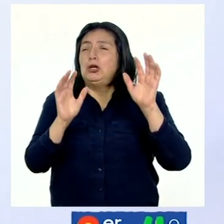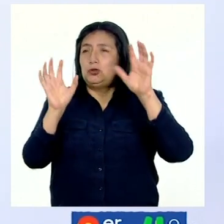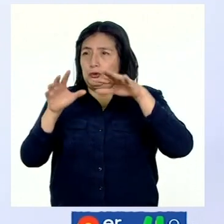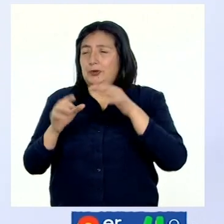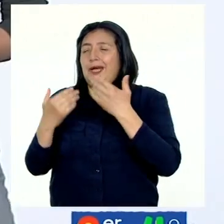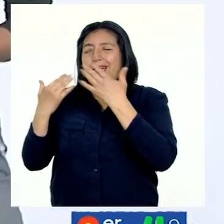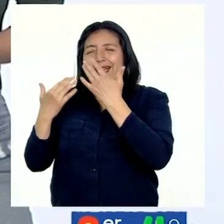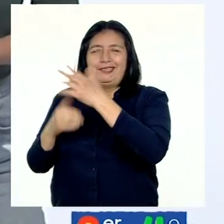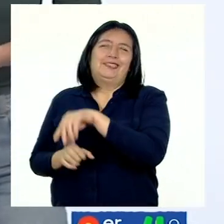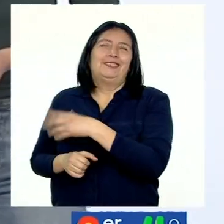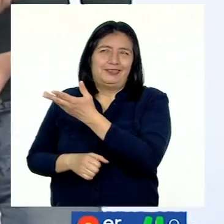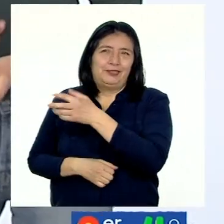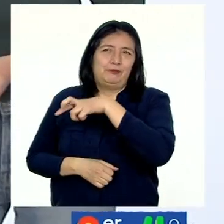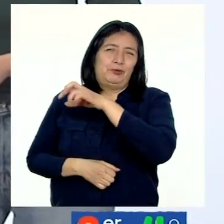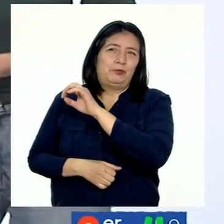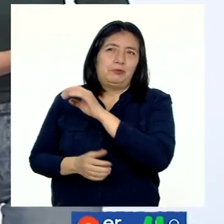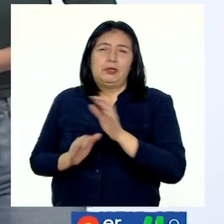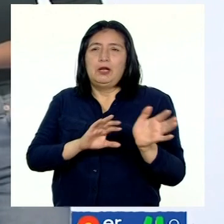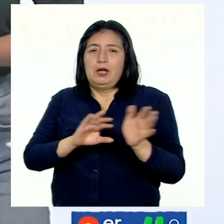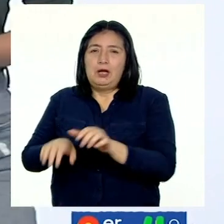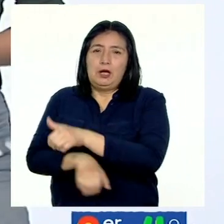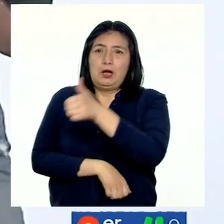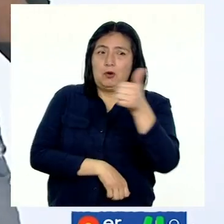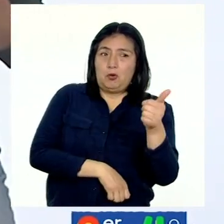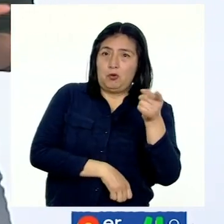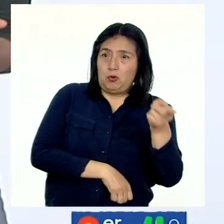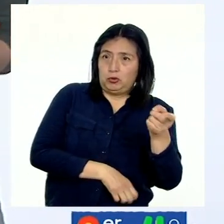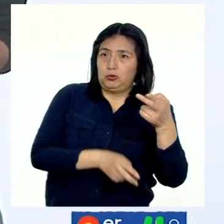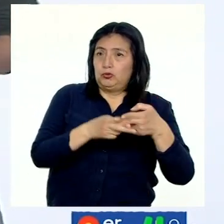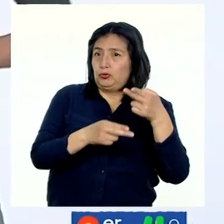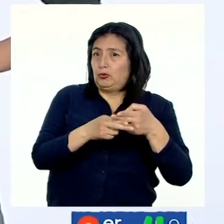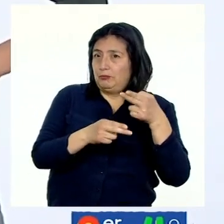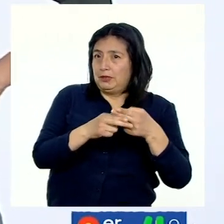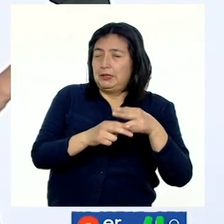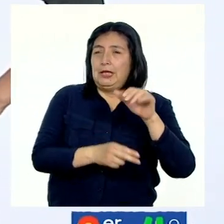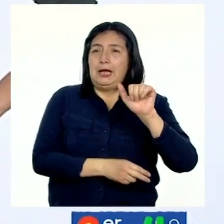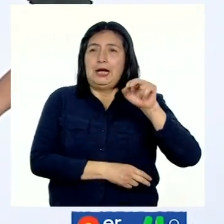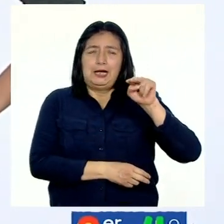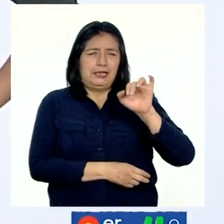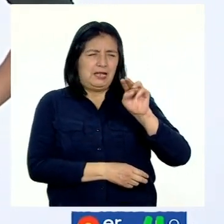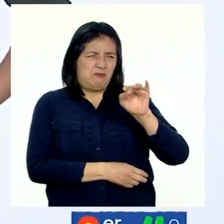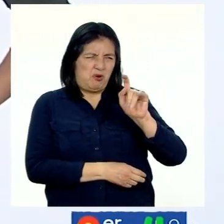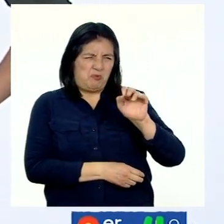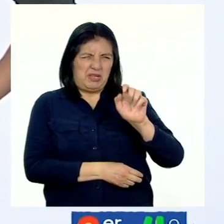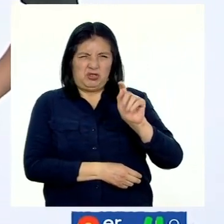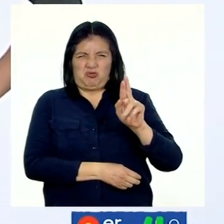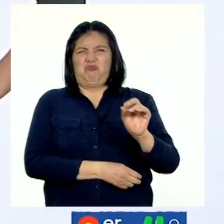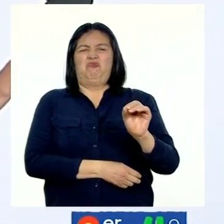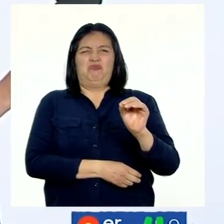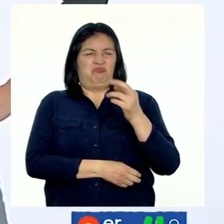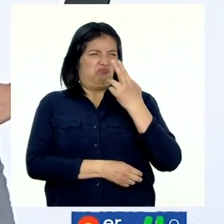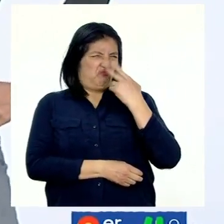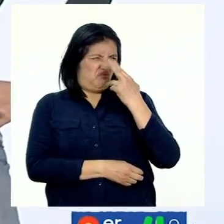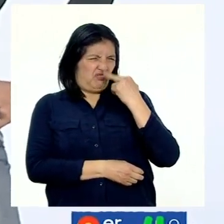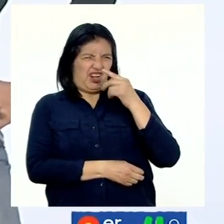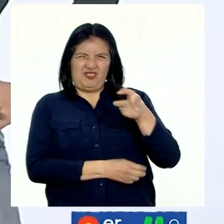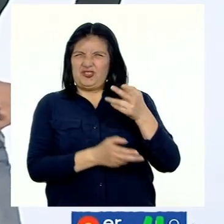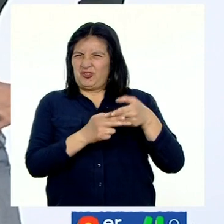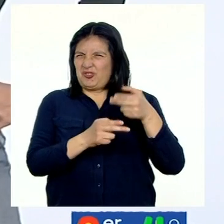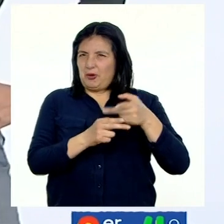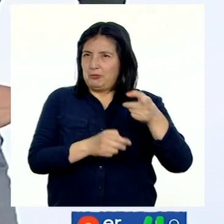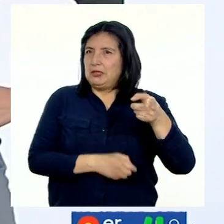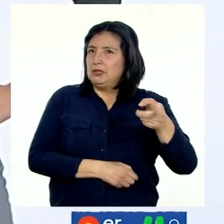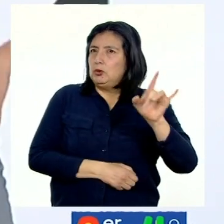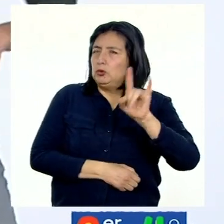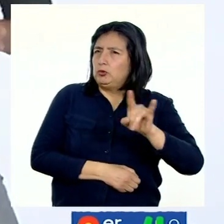pluviómetro. Ahora tenemos aquí el anemómetro. ¡Qué extraño nombre, ¿verdad? Pues el anemómetro